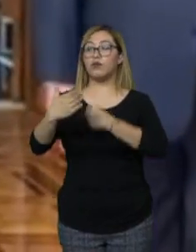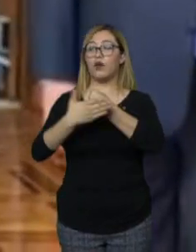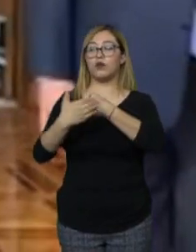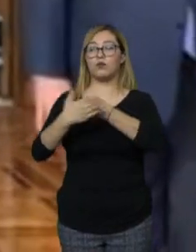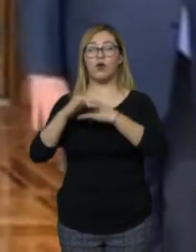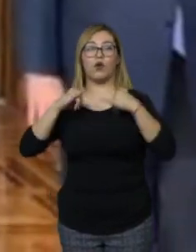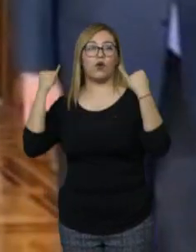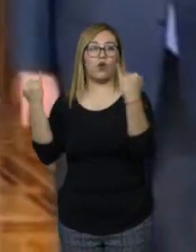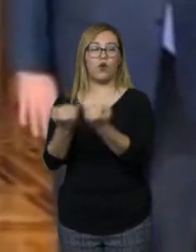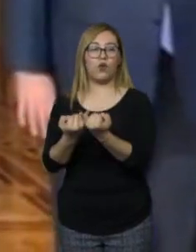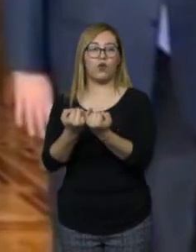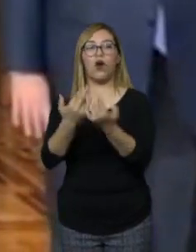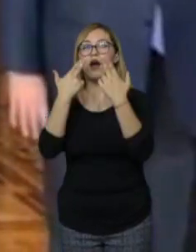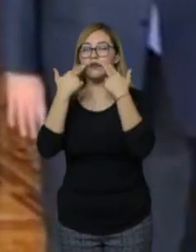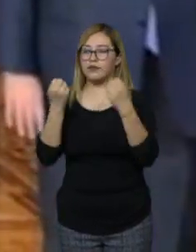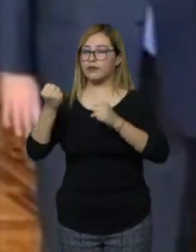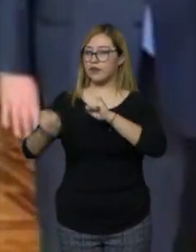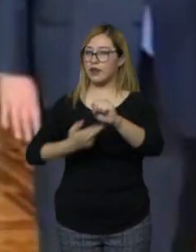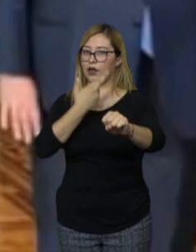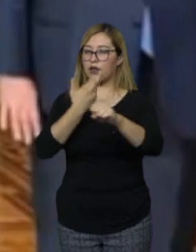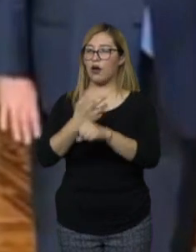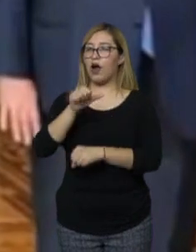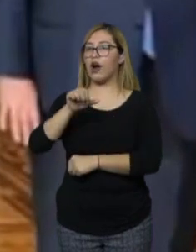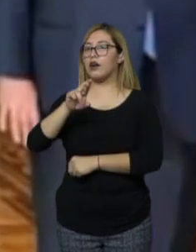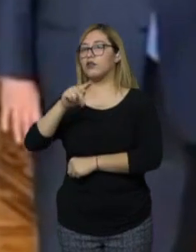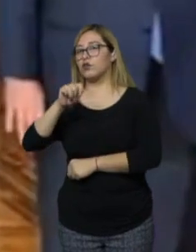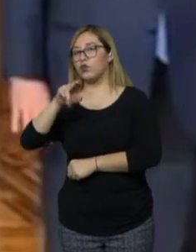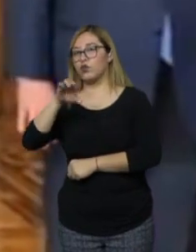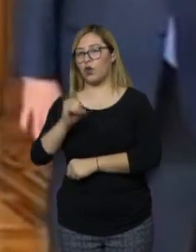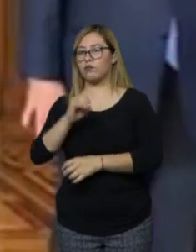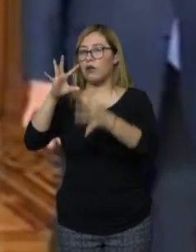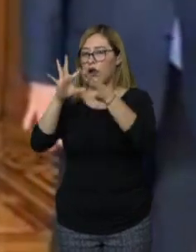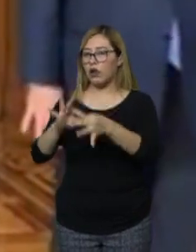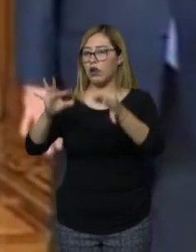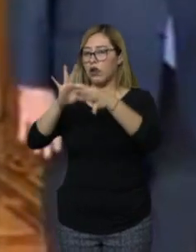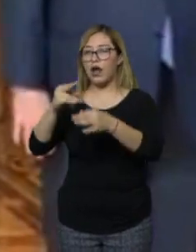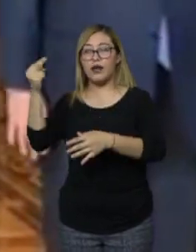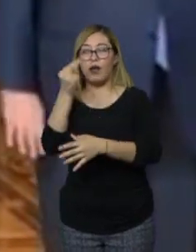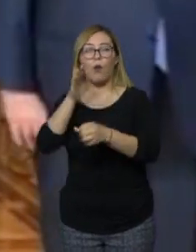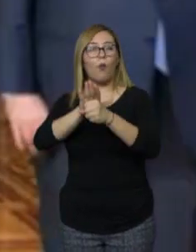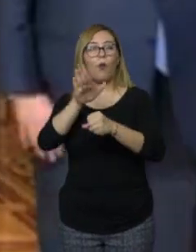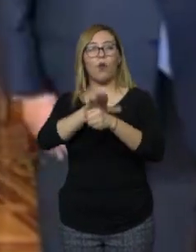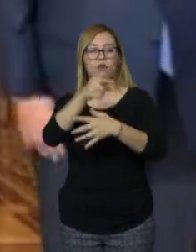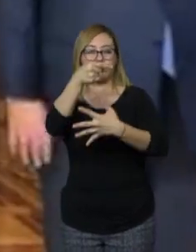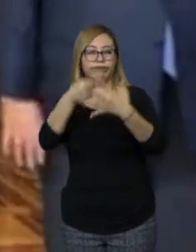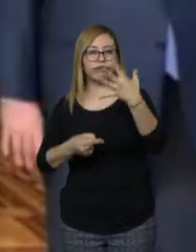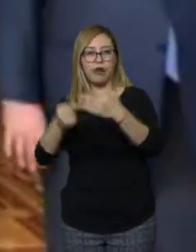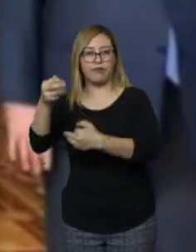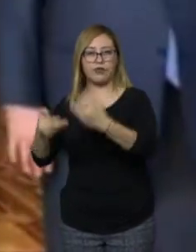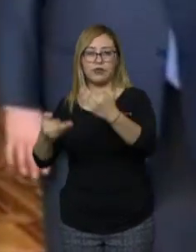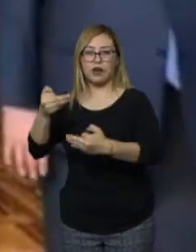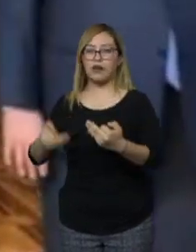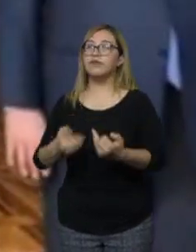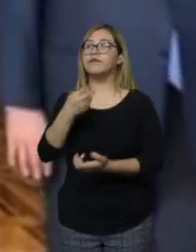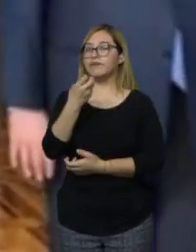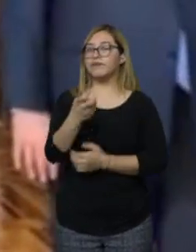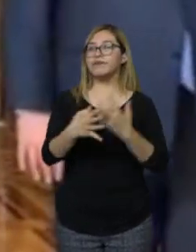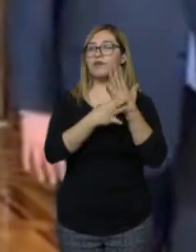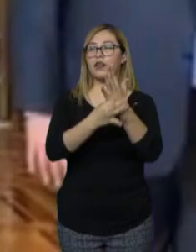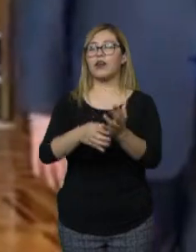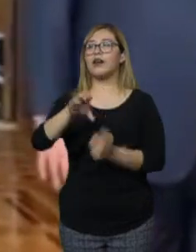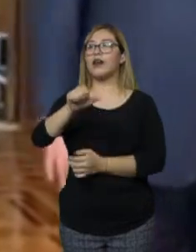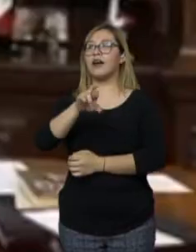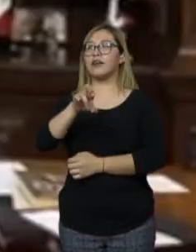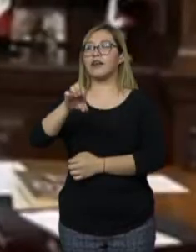Arturo Herrera Gutiérrez, a quien le tratará la necesidad de revisar aspectos fiscales. Carreras López informó que a finales de